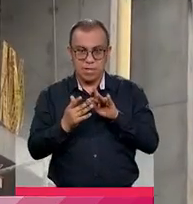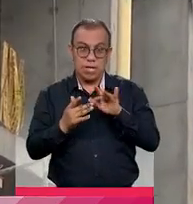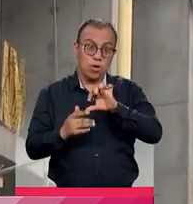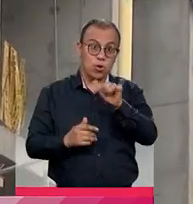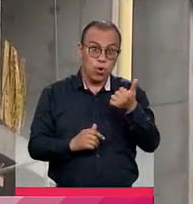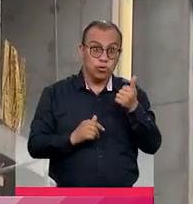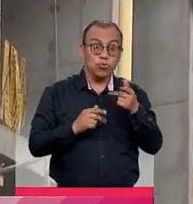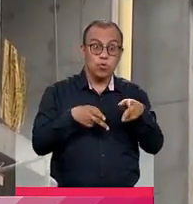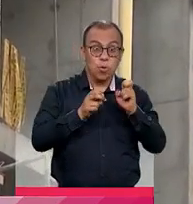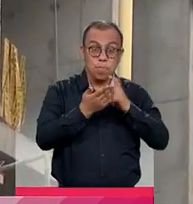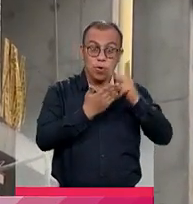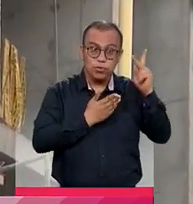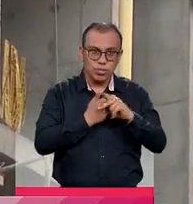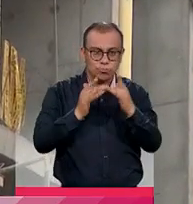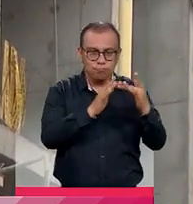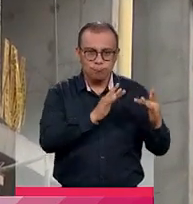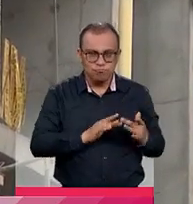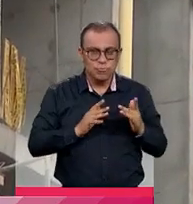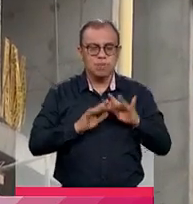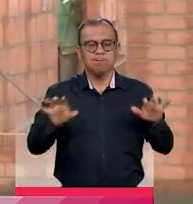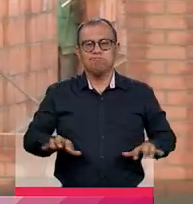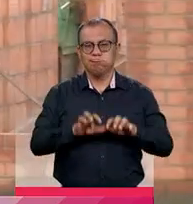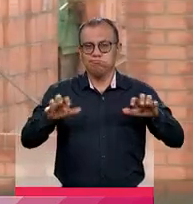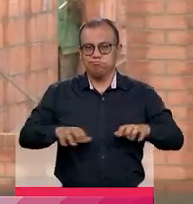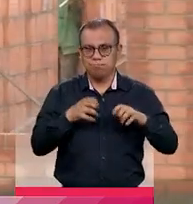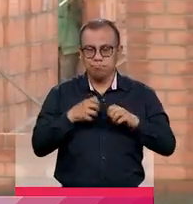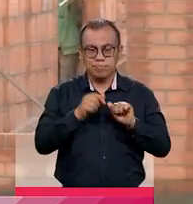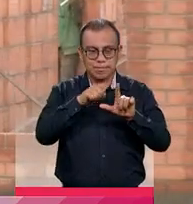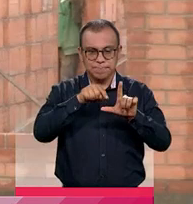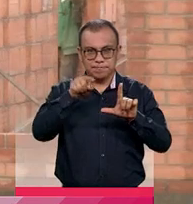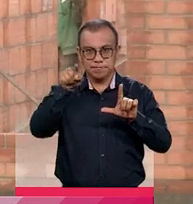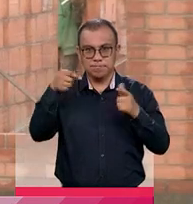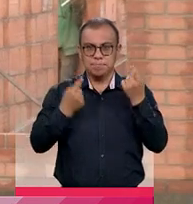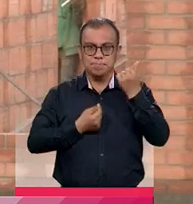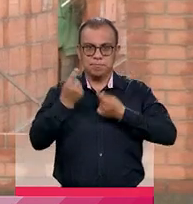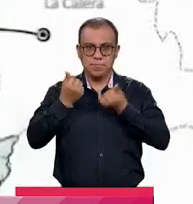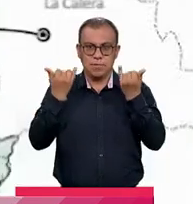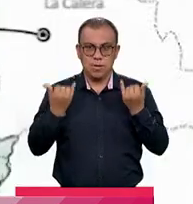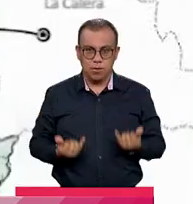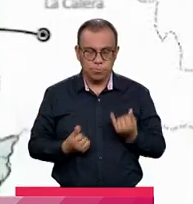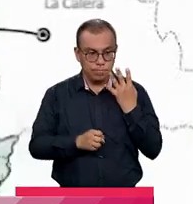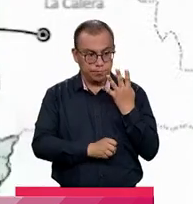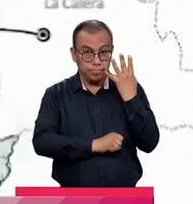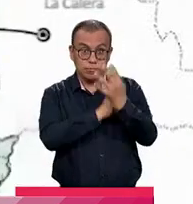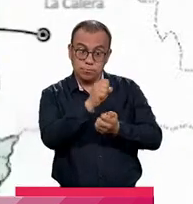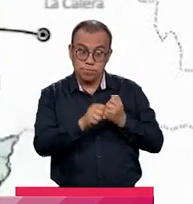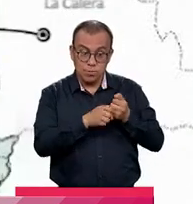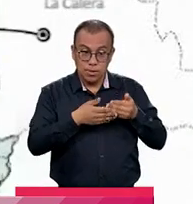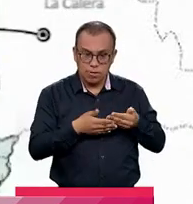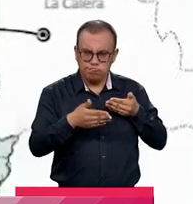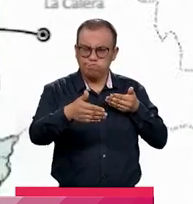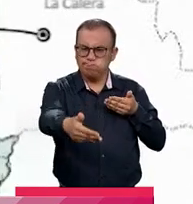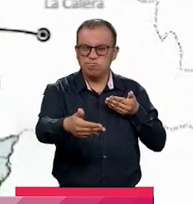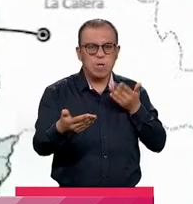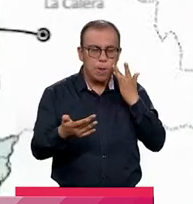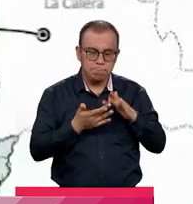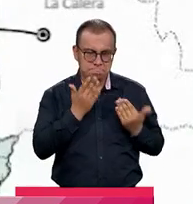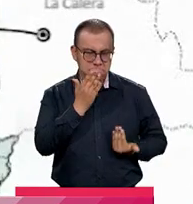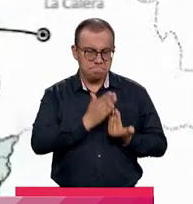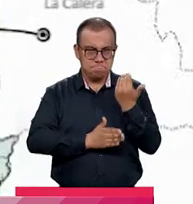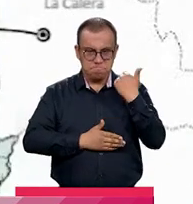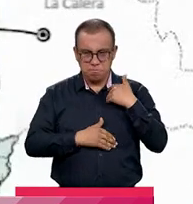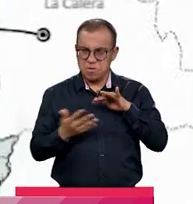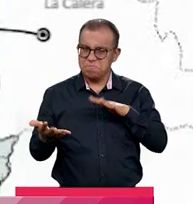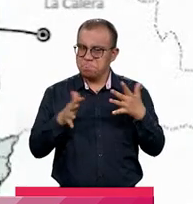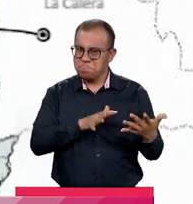será uno de los puntales para la reactivación económica de la ciudad. En estos cuatro años buscamos concretar la iniciación de